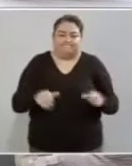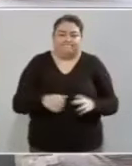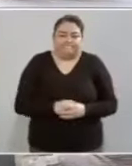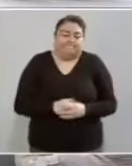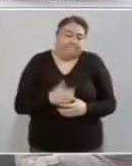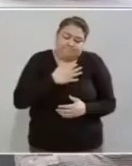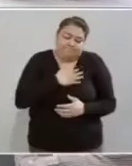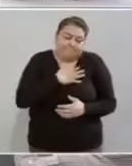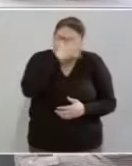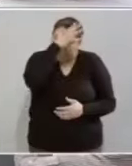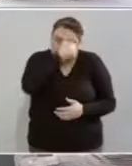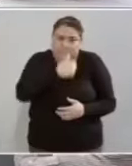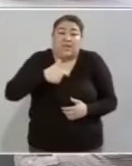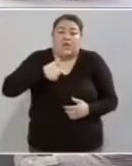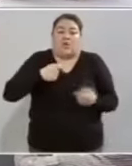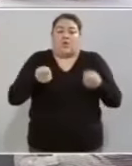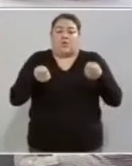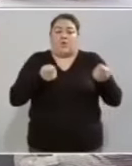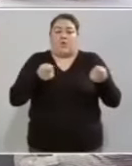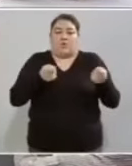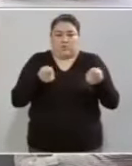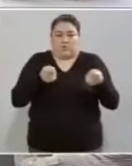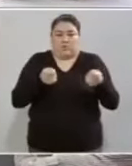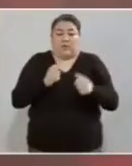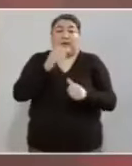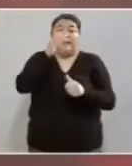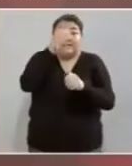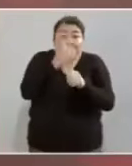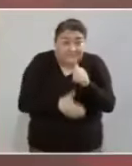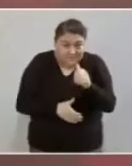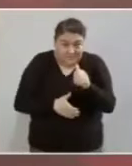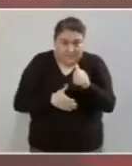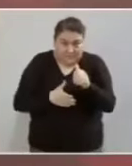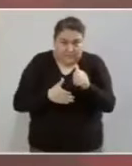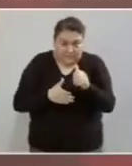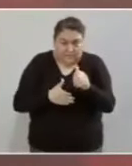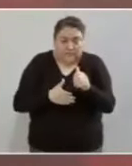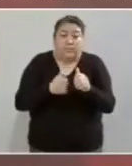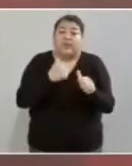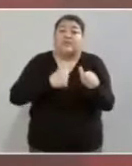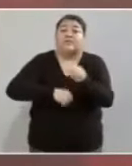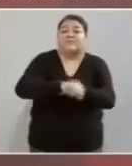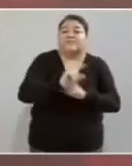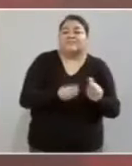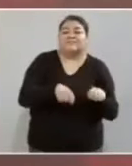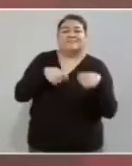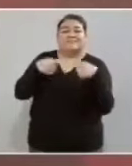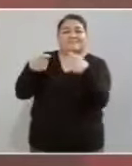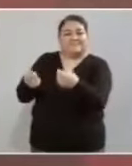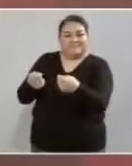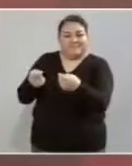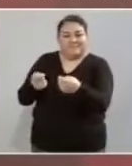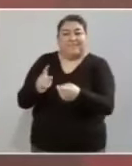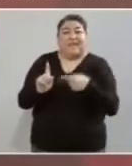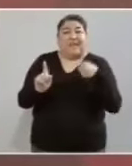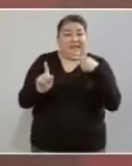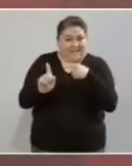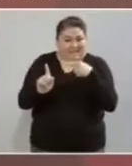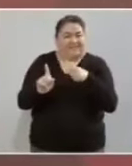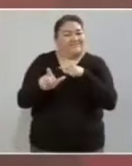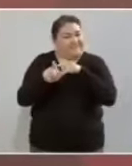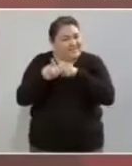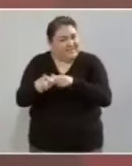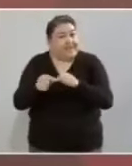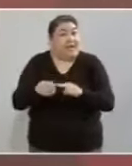Entonces, yo termino, pero van a seguir otros y ya no va a ser